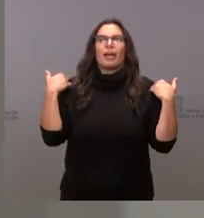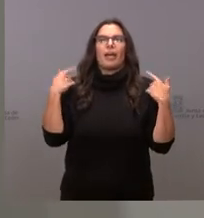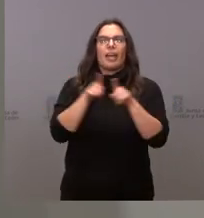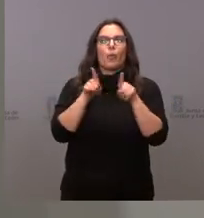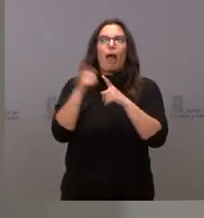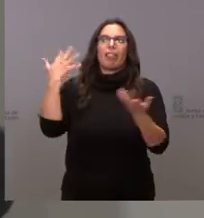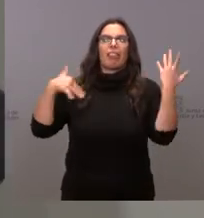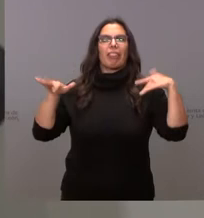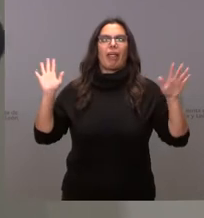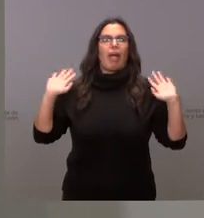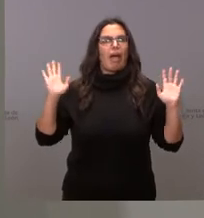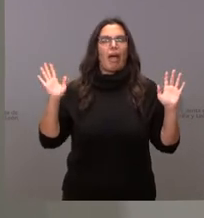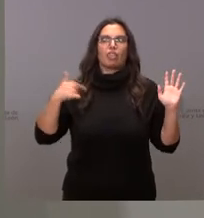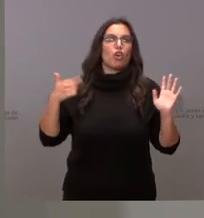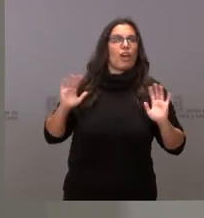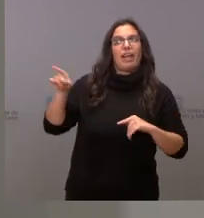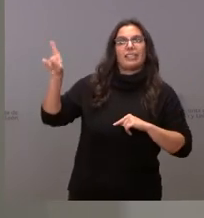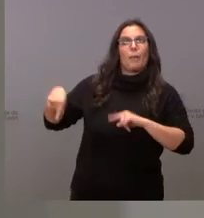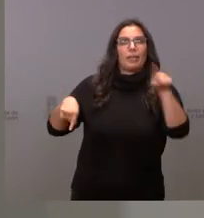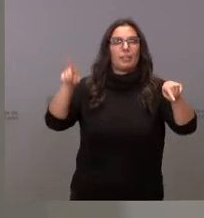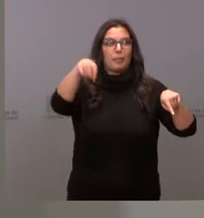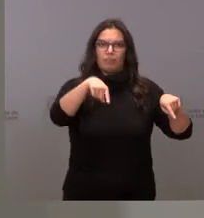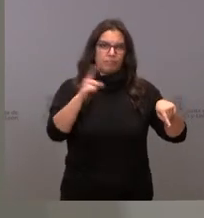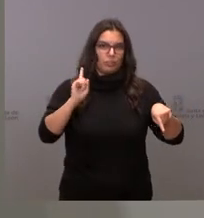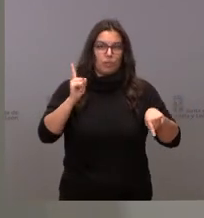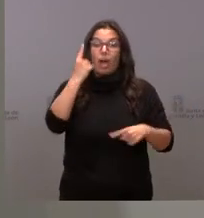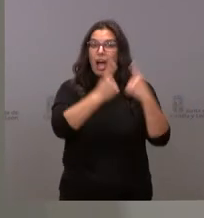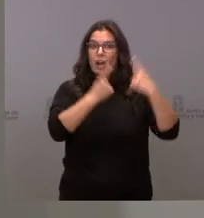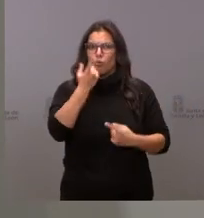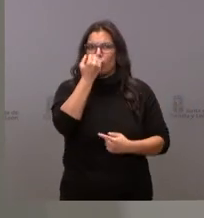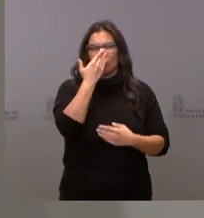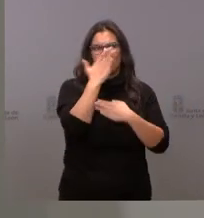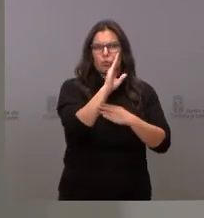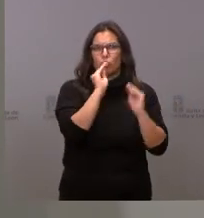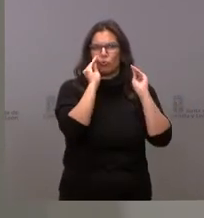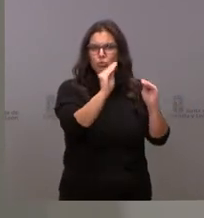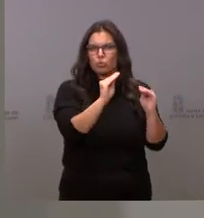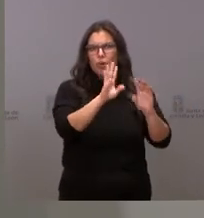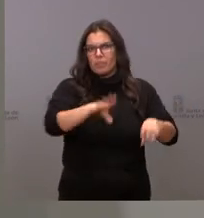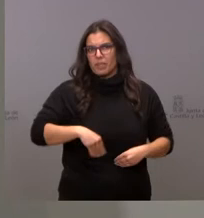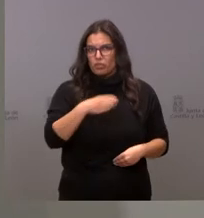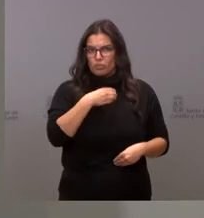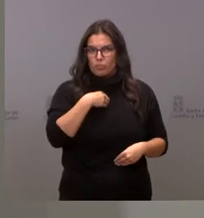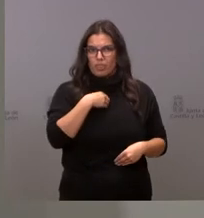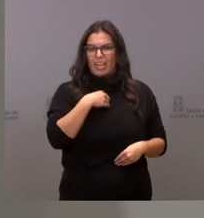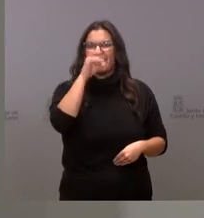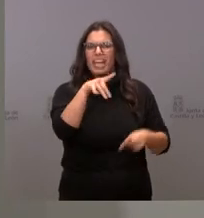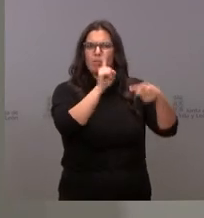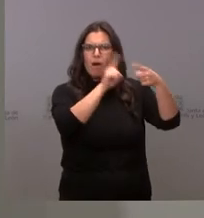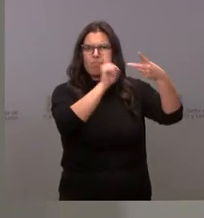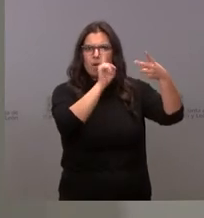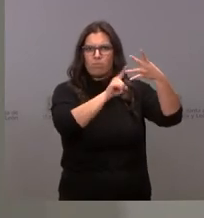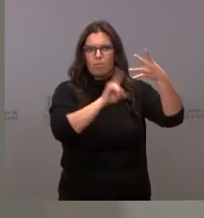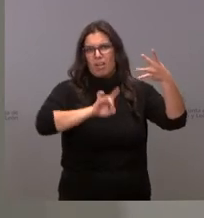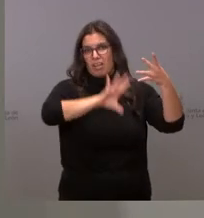hay unos señores que hacen cosas que no son admisibles y esos señores tienen nombre y apellidos y no se puede